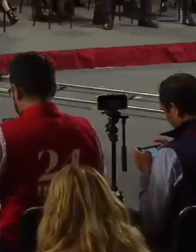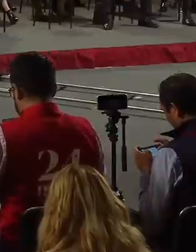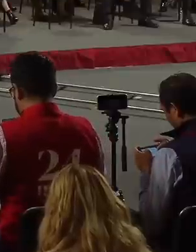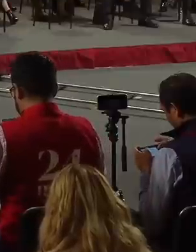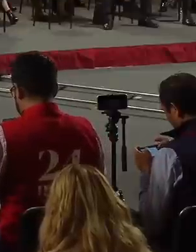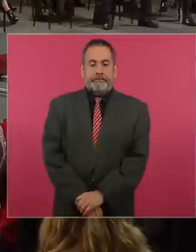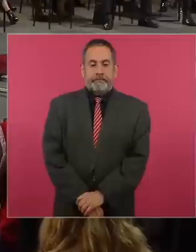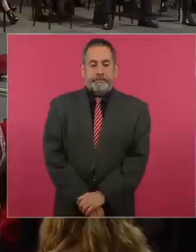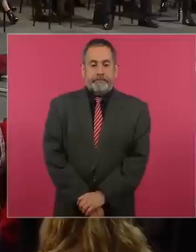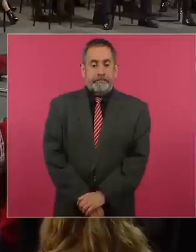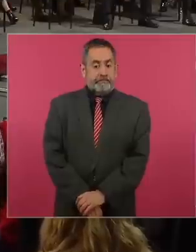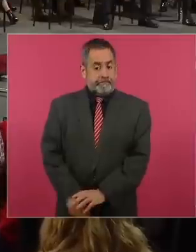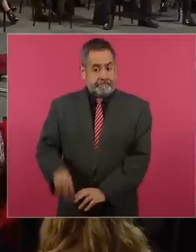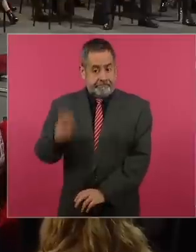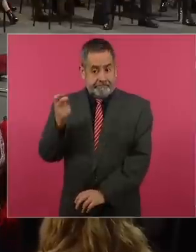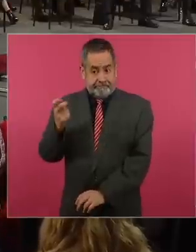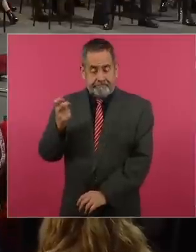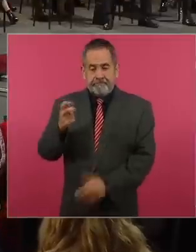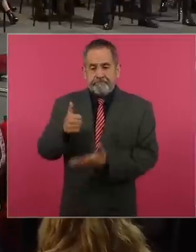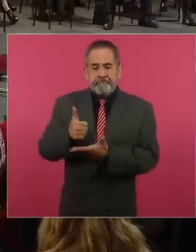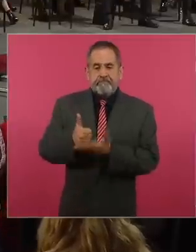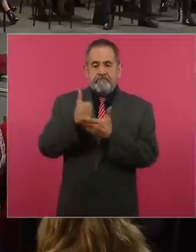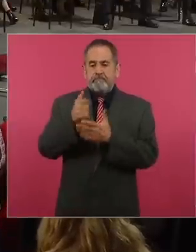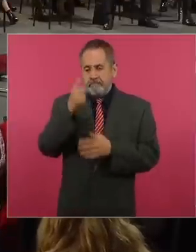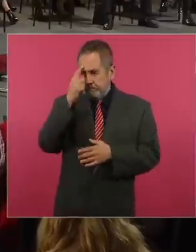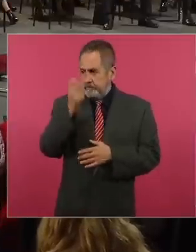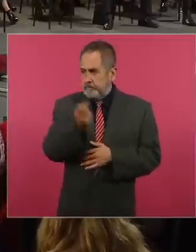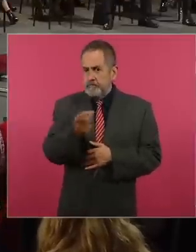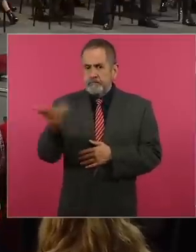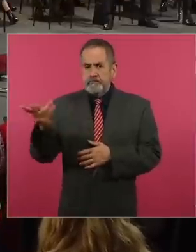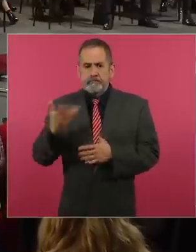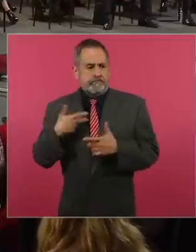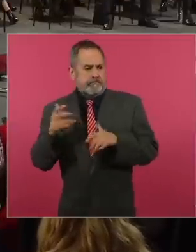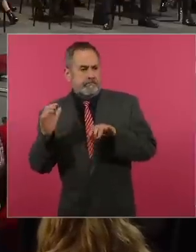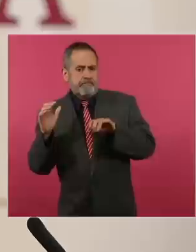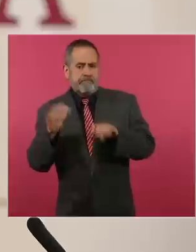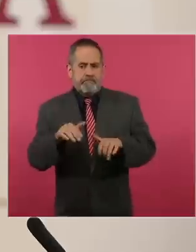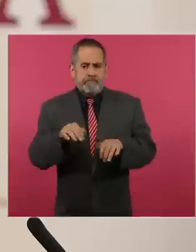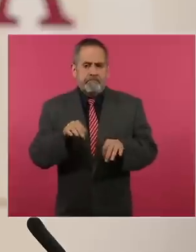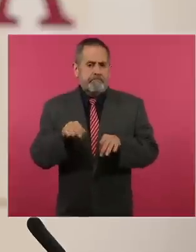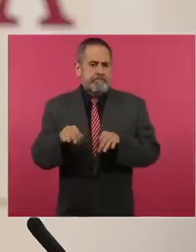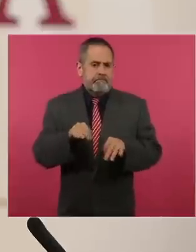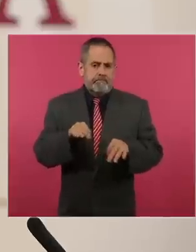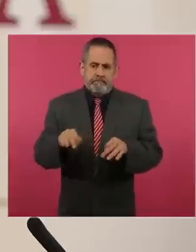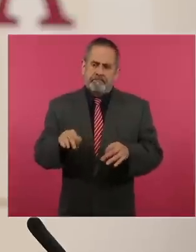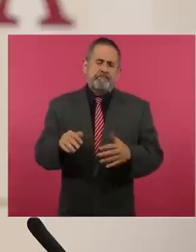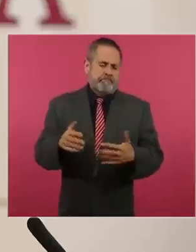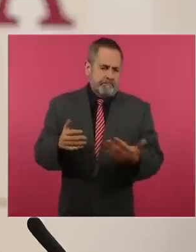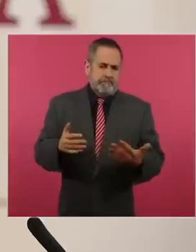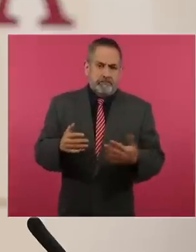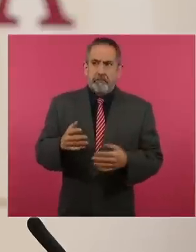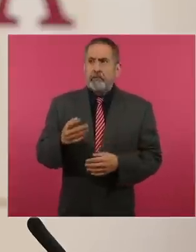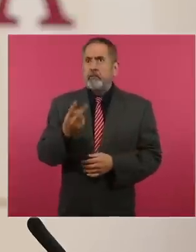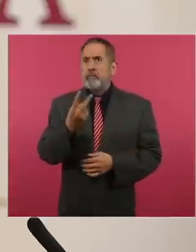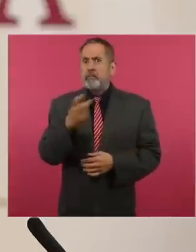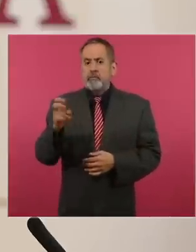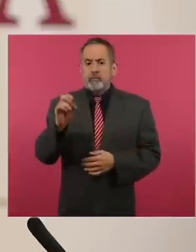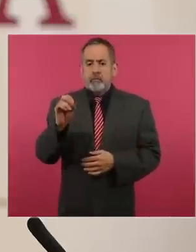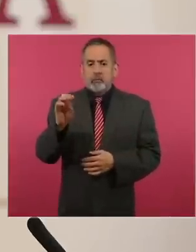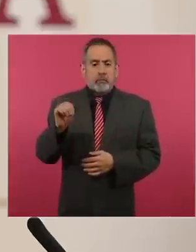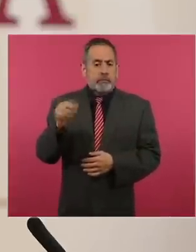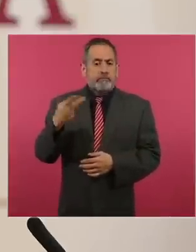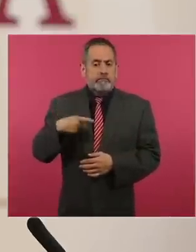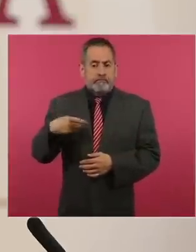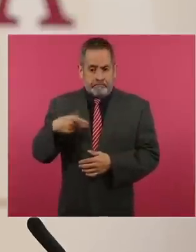contribuyendo a la generación de fuentes de trabajo en nuestro país, al haber creado ya 209 empleos